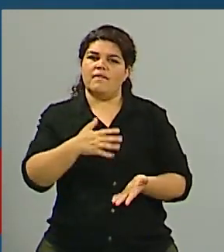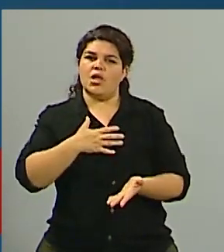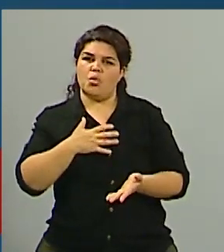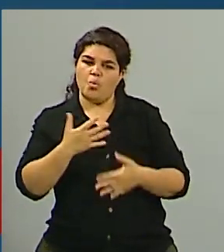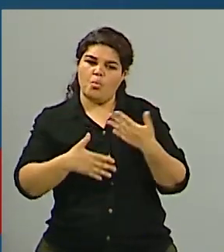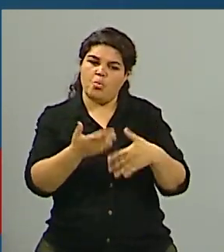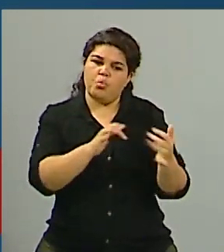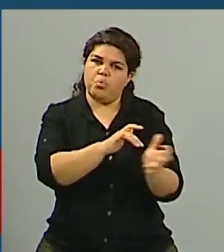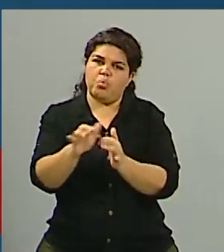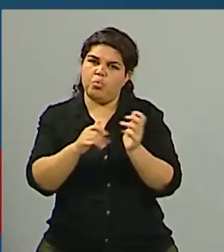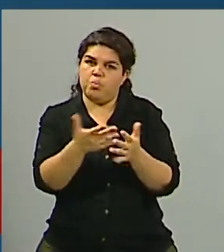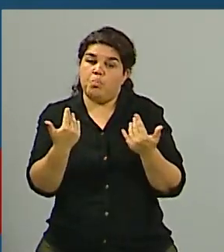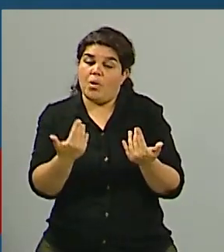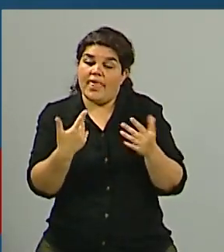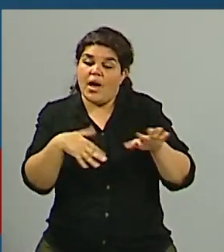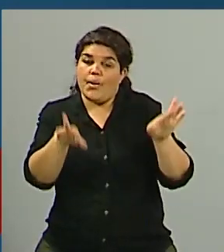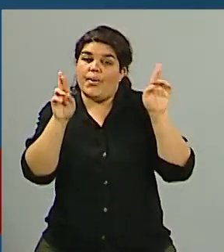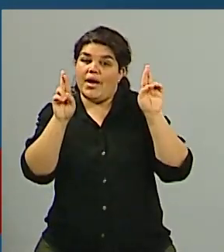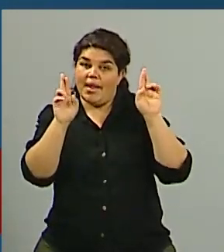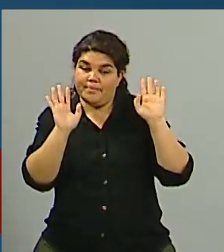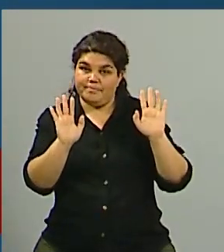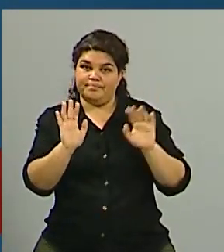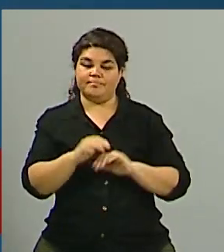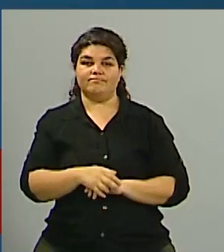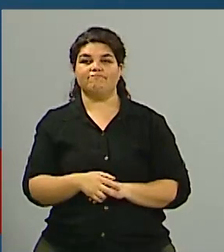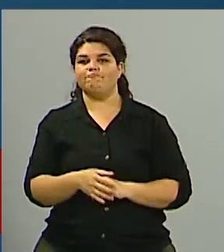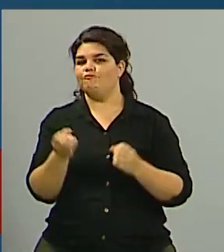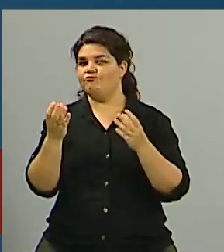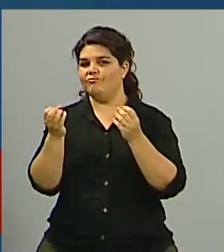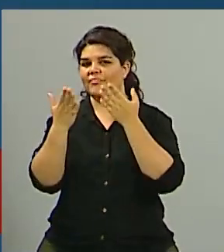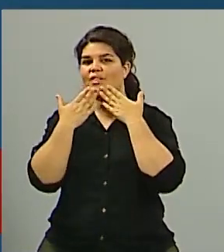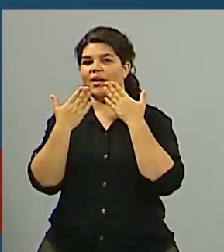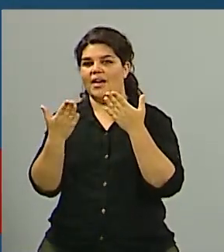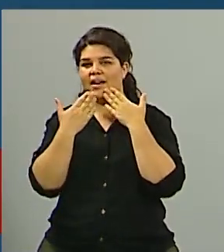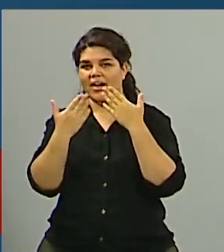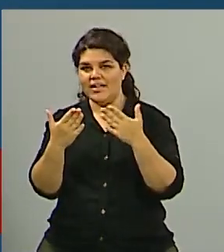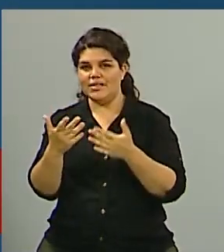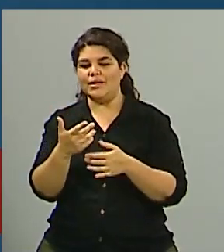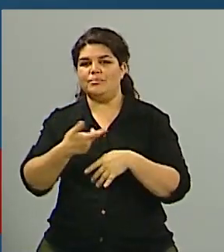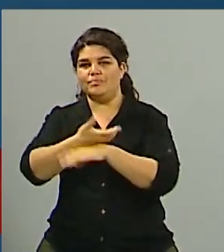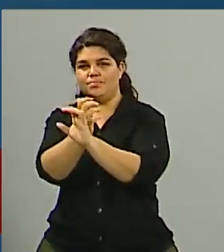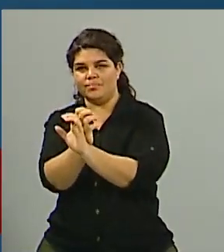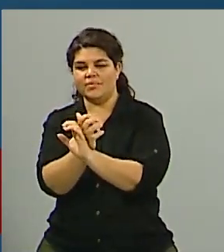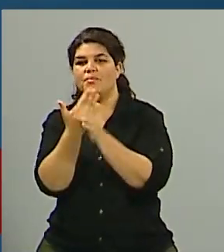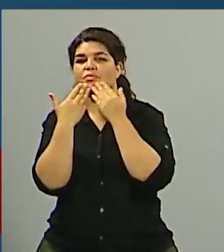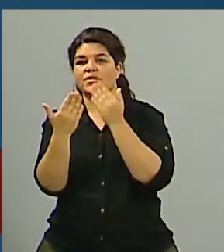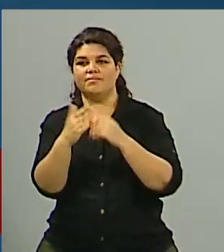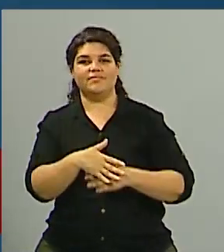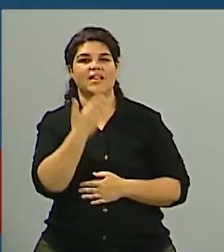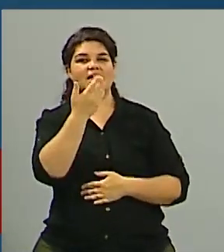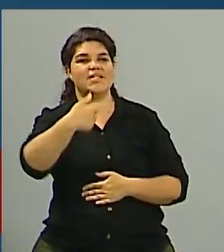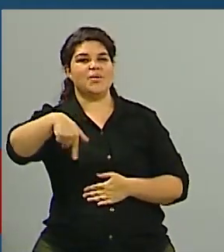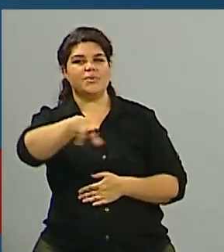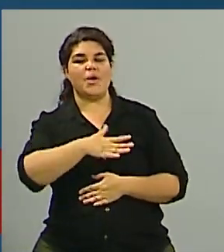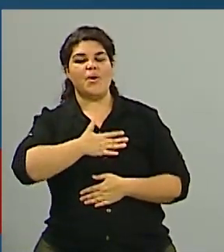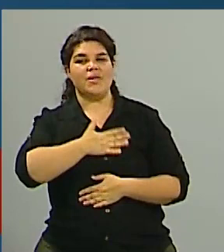de nuevas negociaciones. Ojalá así sea. Carmona, muchísimas gracias por estos minutos con nosotros. Muchas gracias a ustedes, ha sido un